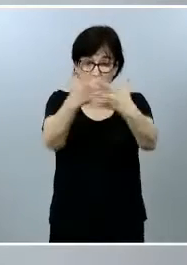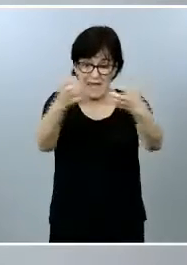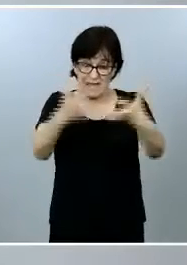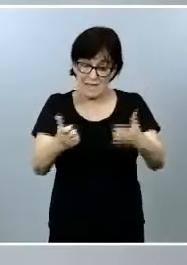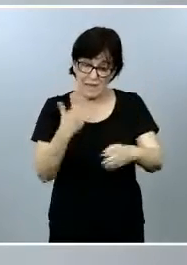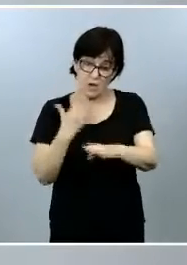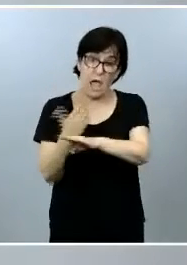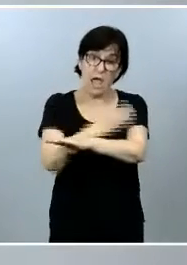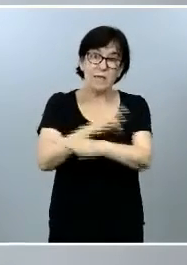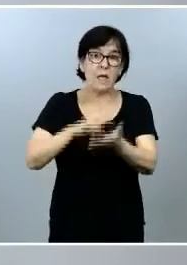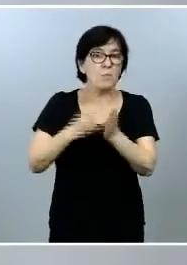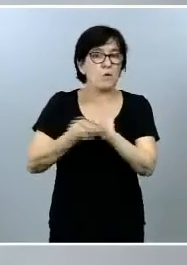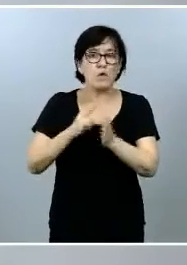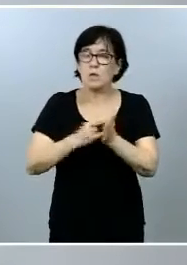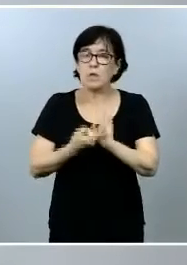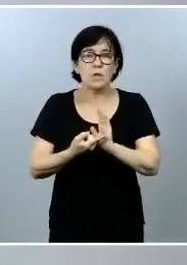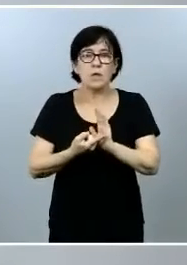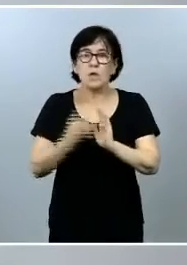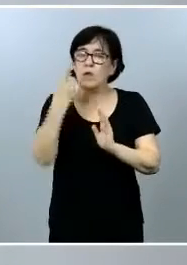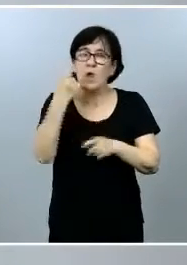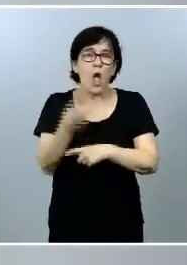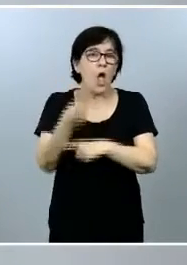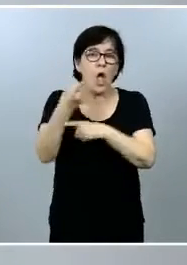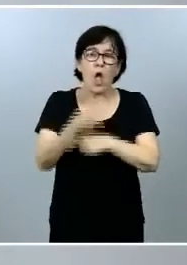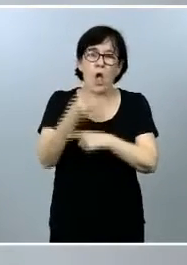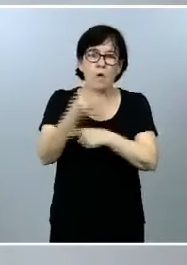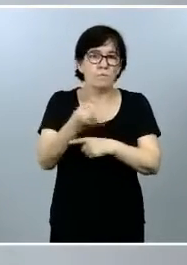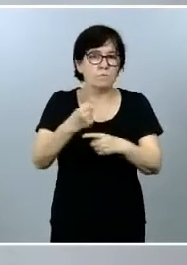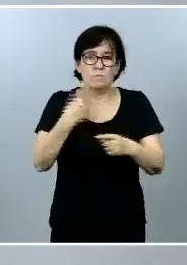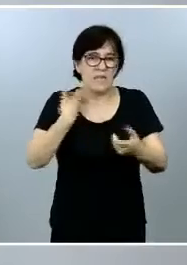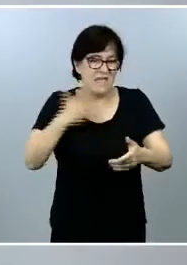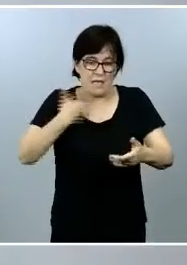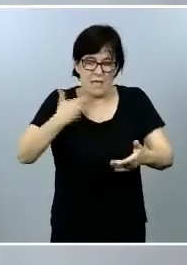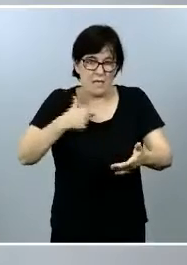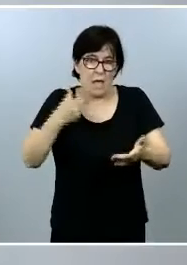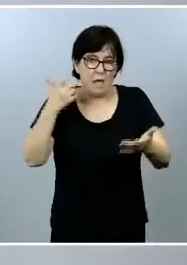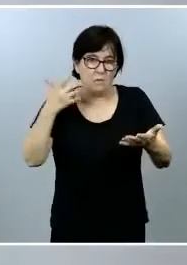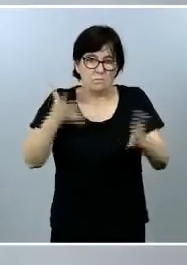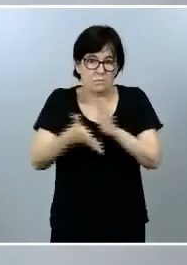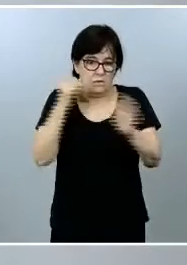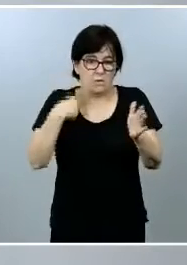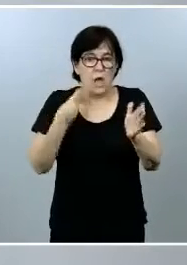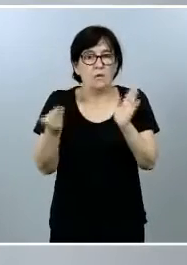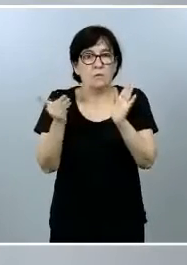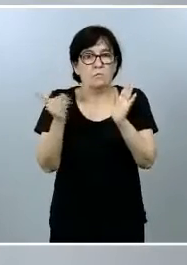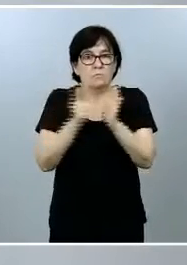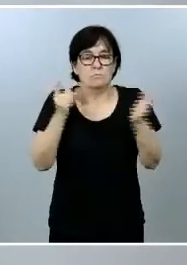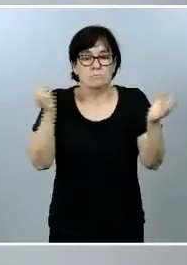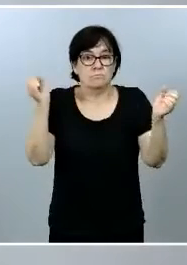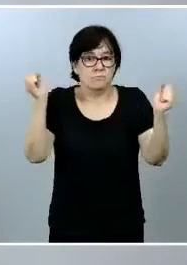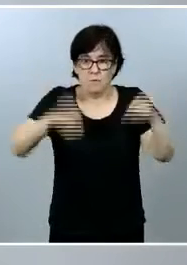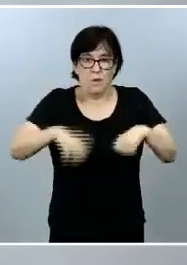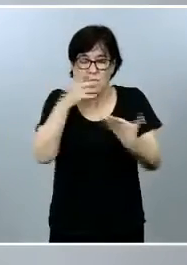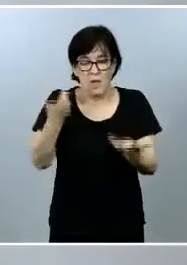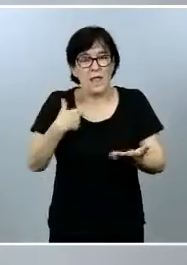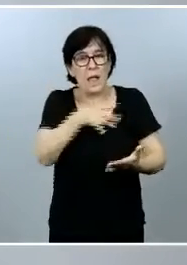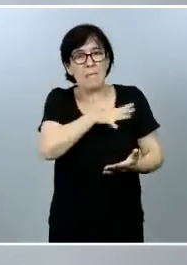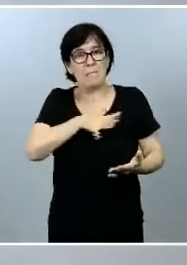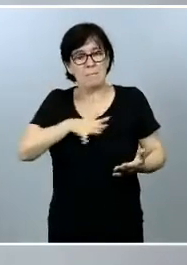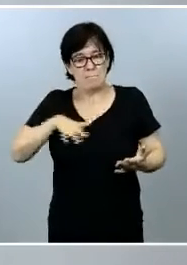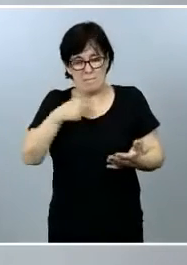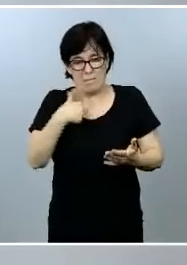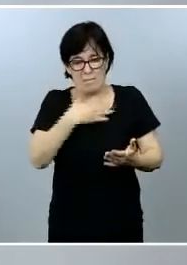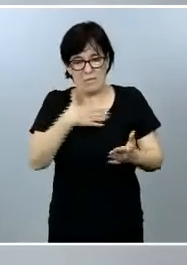es que sea una de las obligaciones de inmediata aplicación desde la entrada en vigor de la ley nuestra previsión lo que nos gustaría es que la